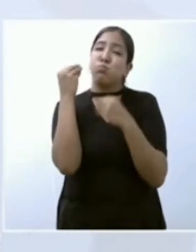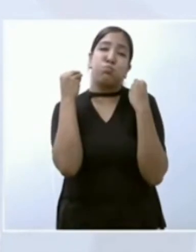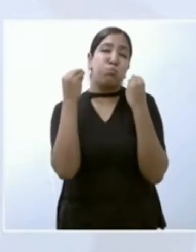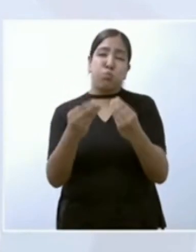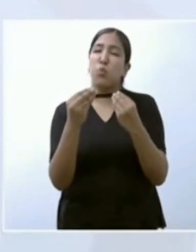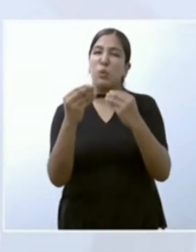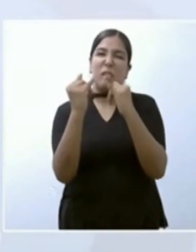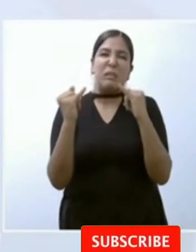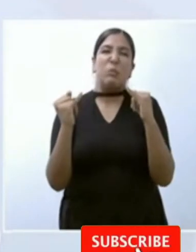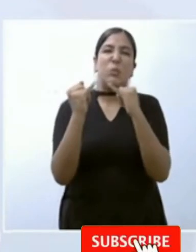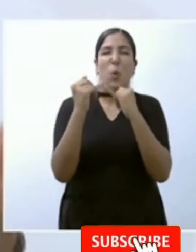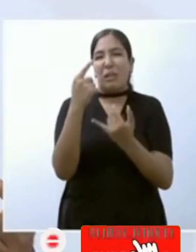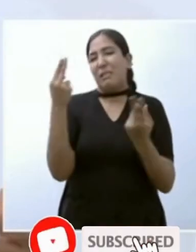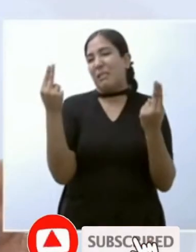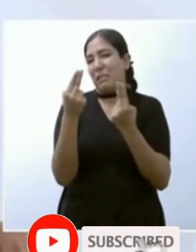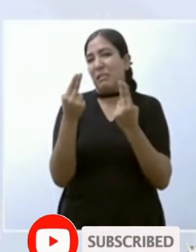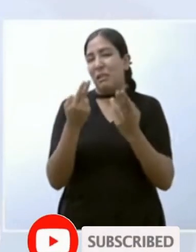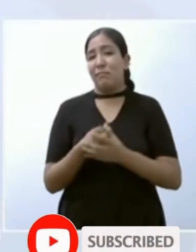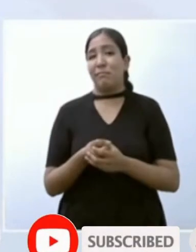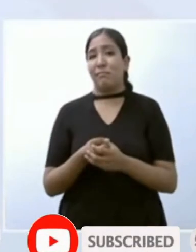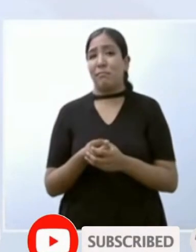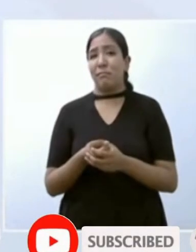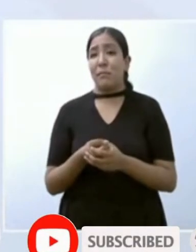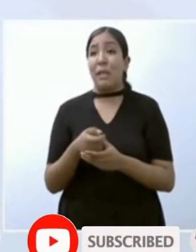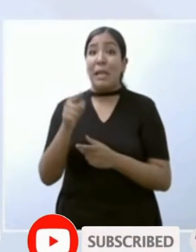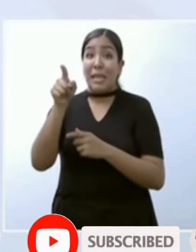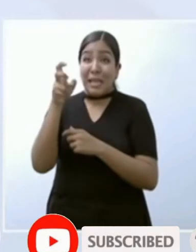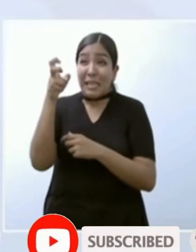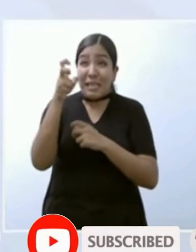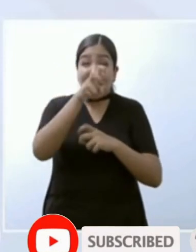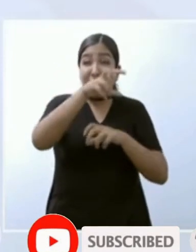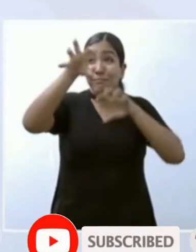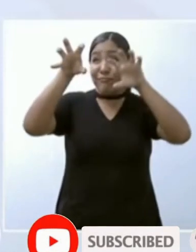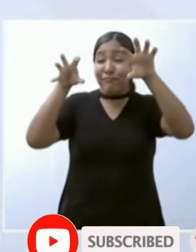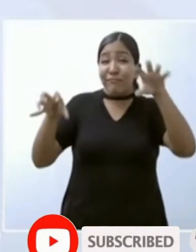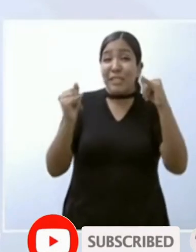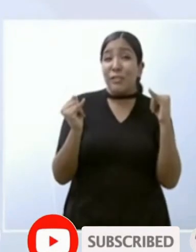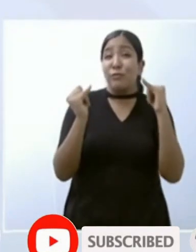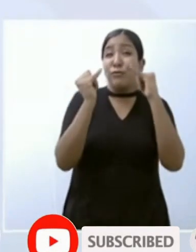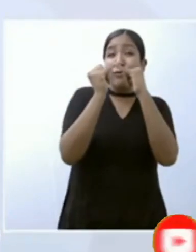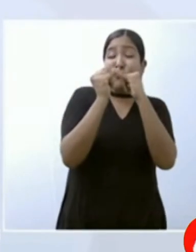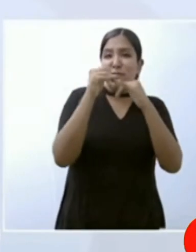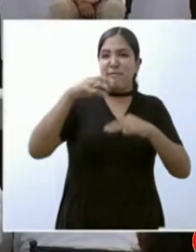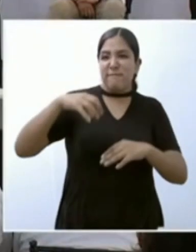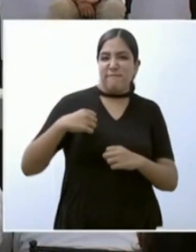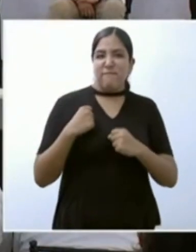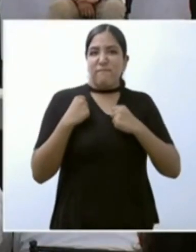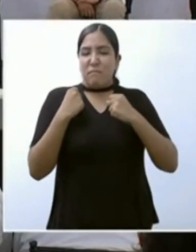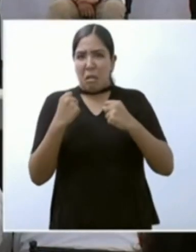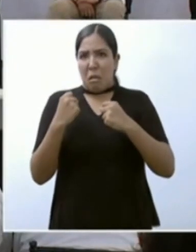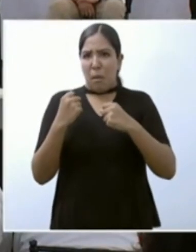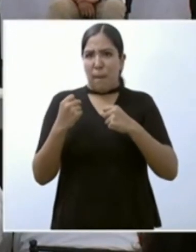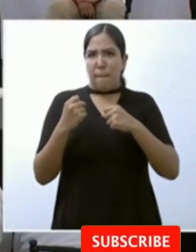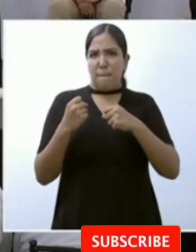se empoderan algunos servidores públicos